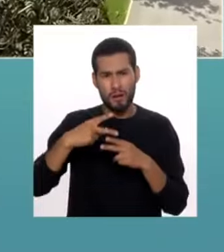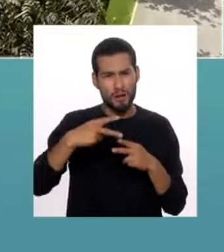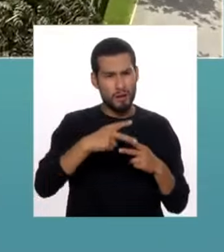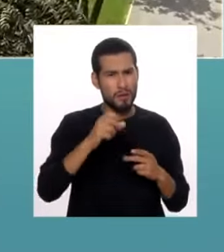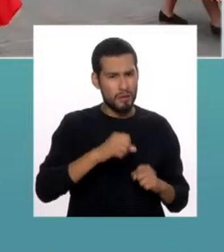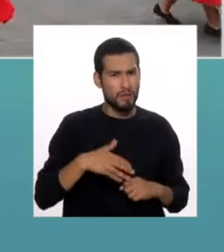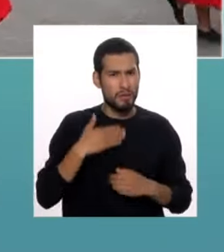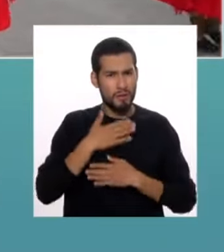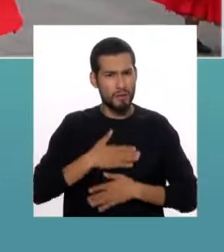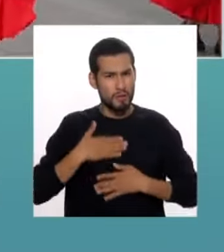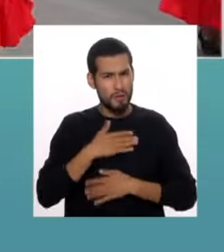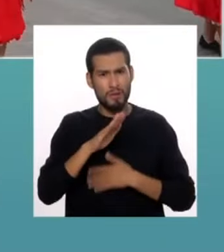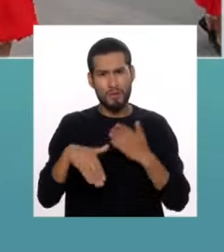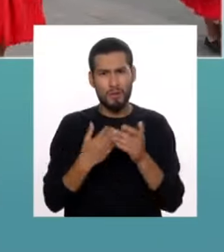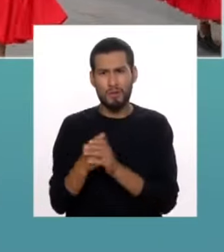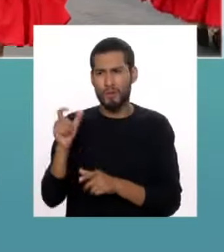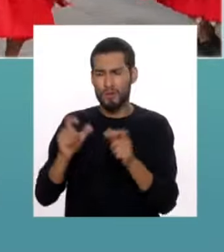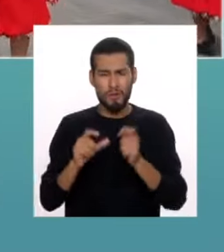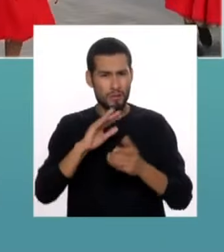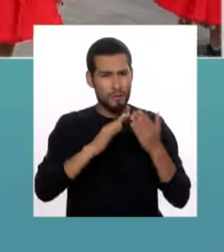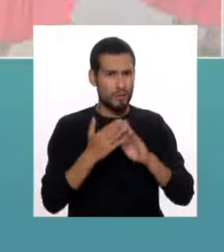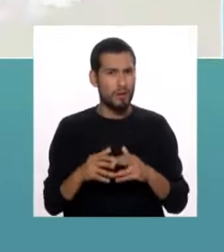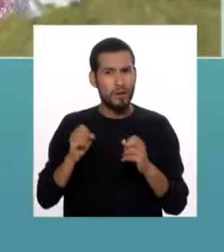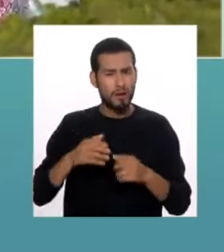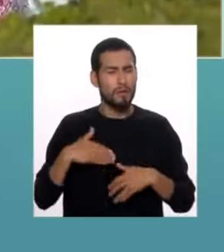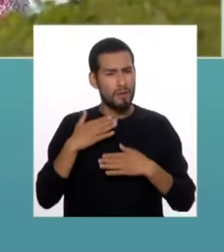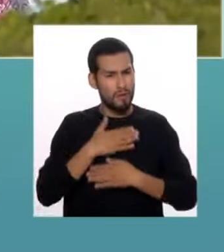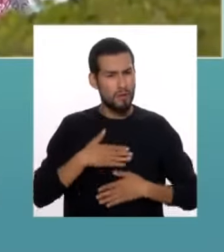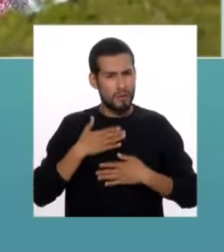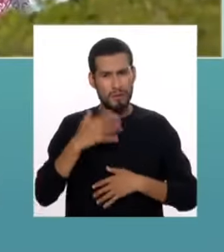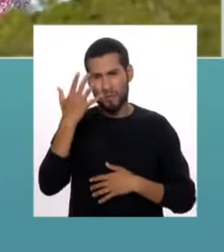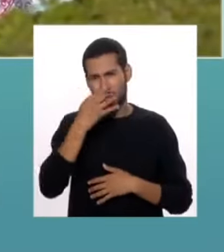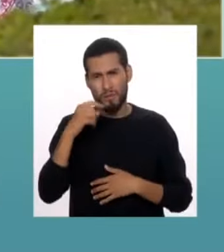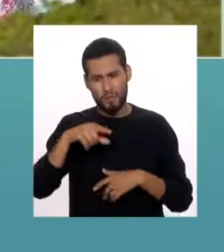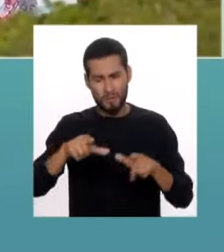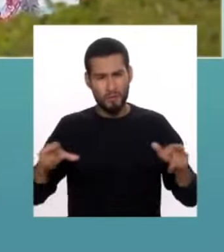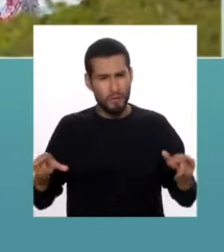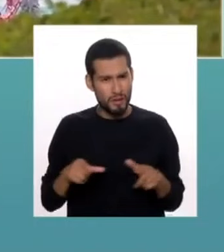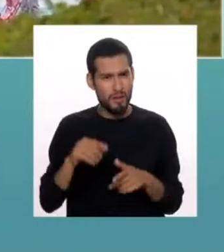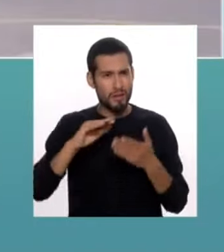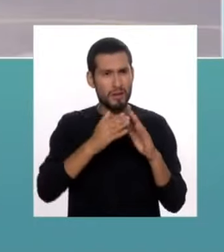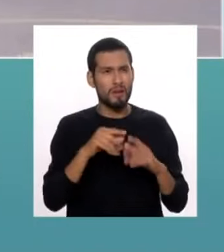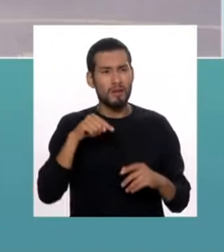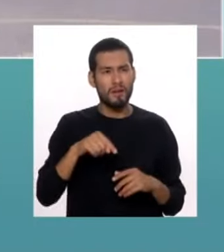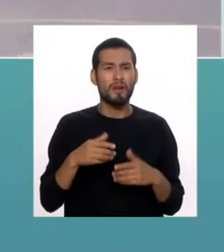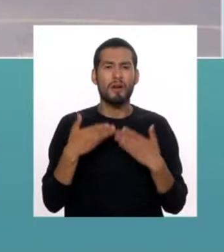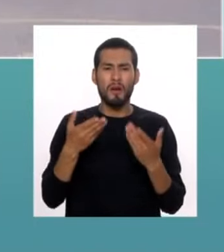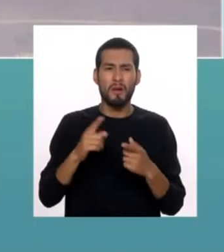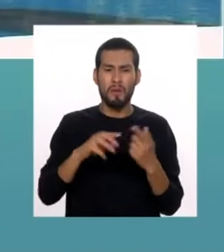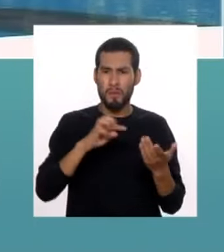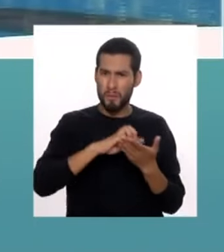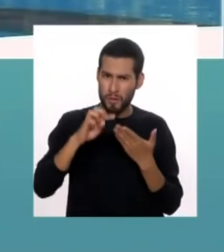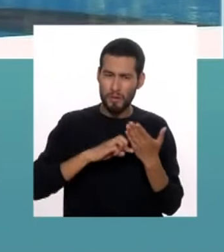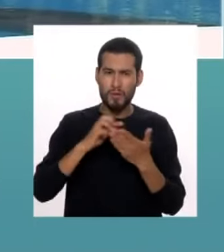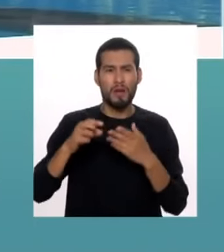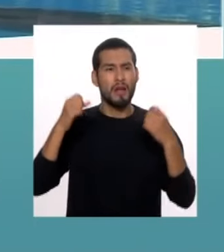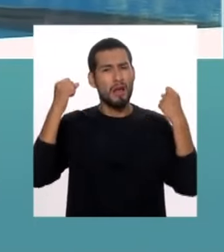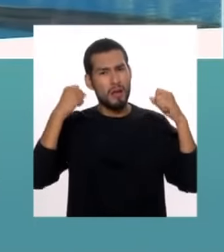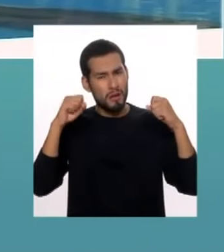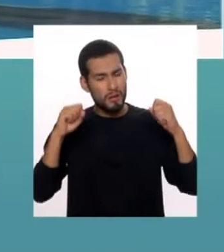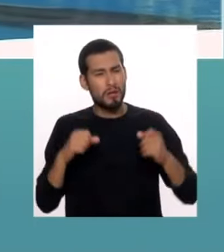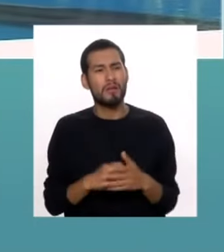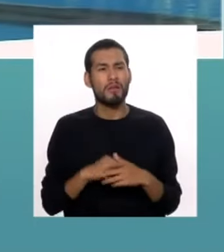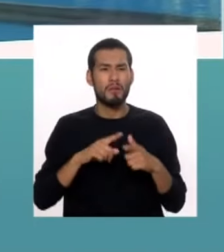que puedan disfrutar, para todos los ciudadanos y que puedan disfrutar de este hermoso parque realizando actividades deportivas,